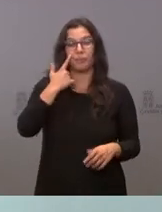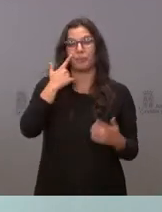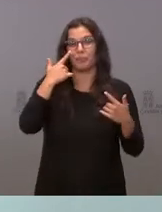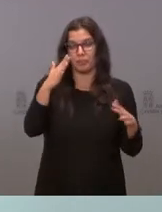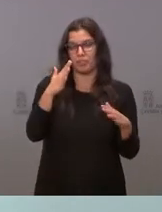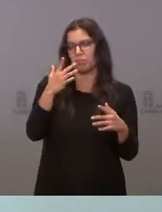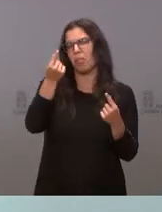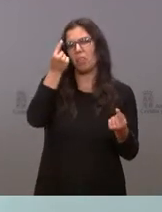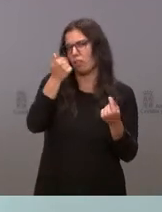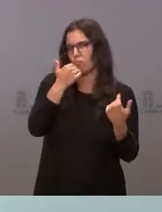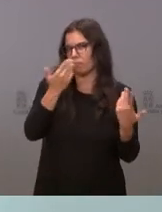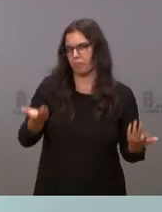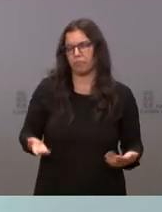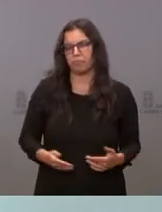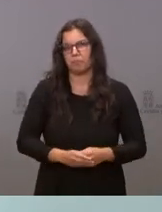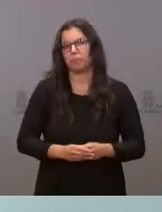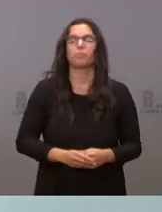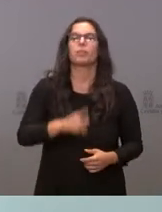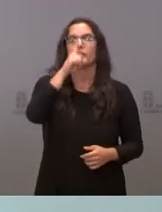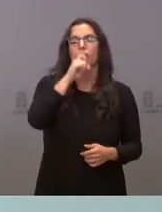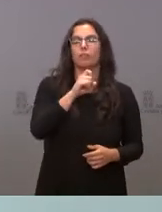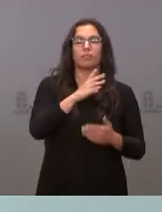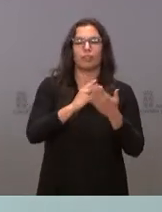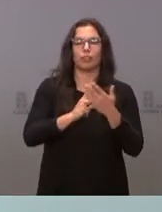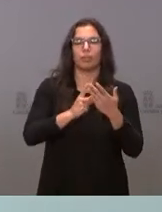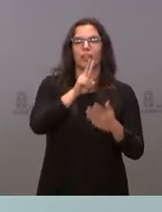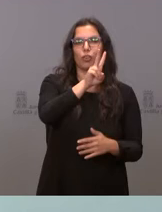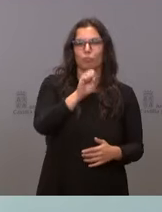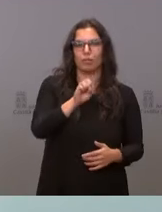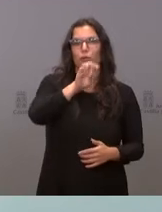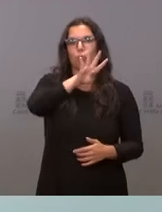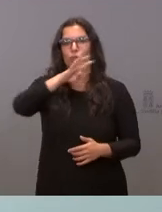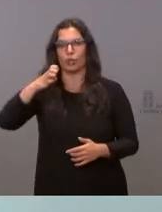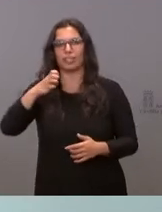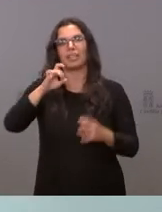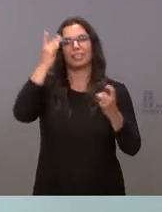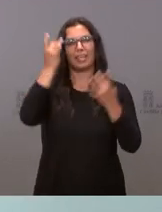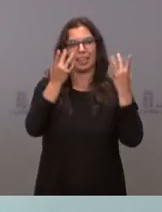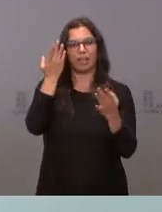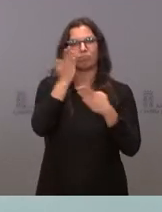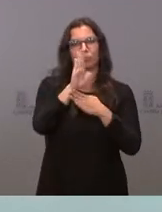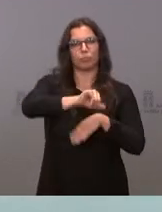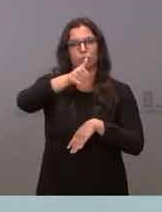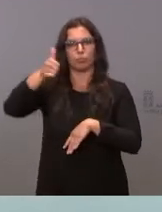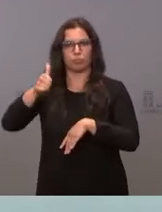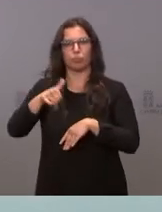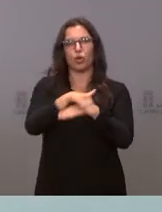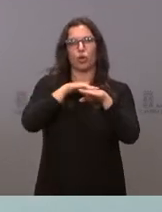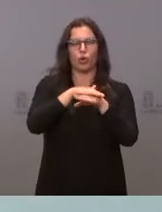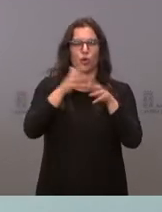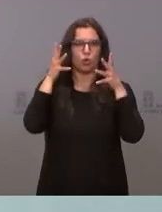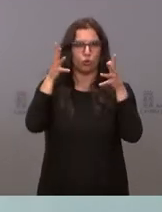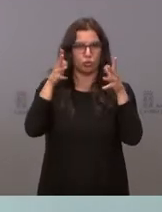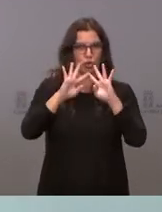les voy a dar algún dato. 2.400 iniciativas hemos aprobado en el Consejo de Gobierno, que ha